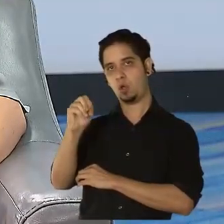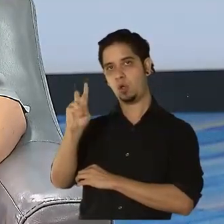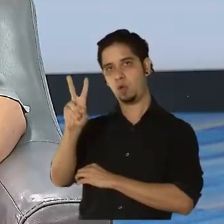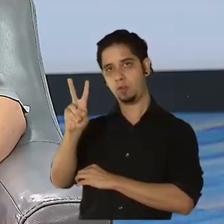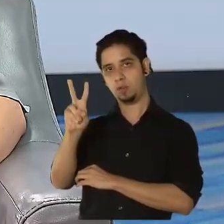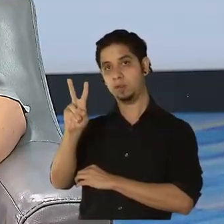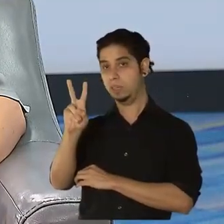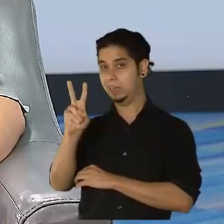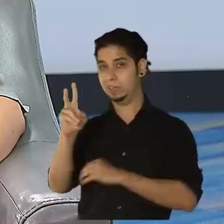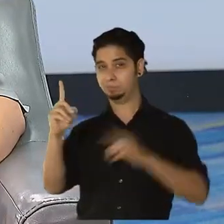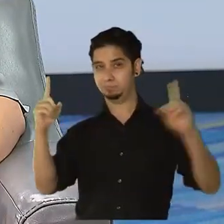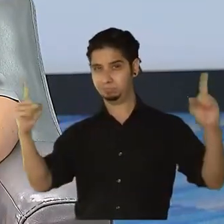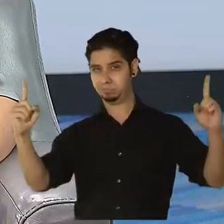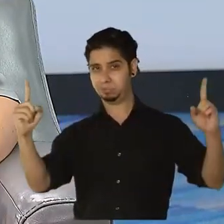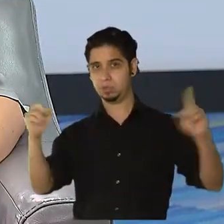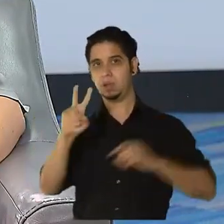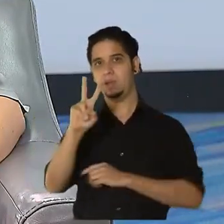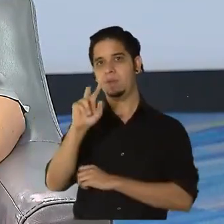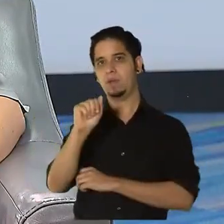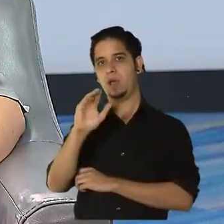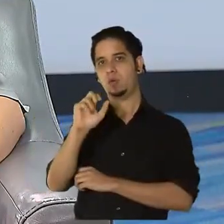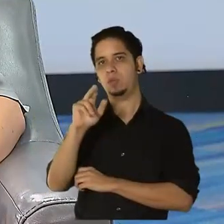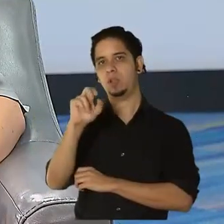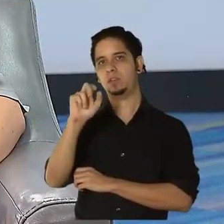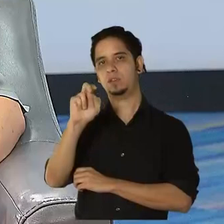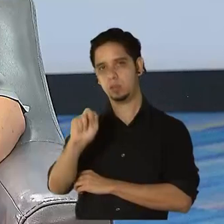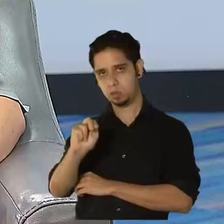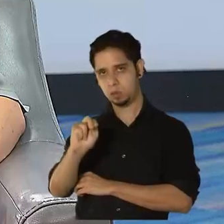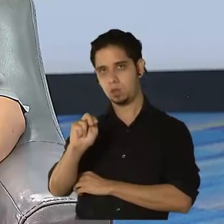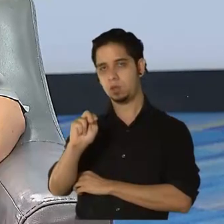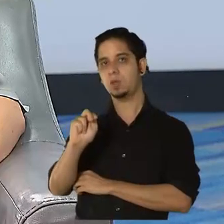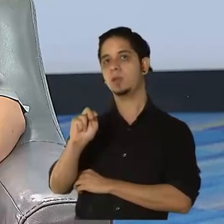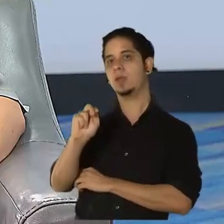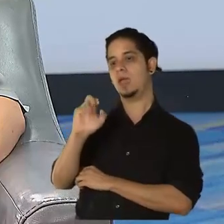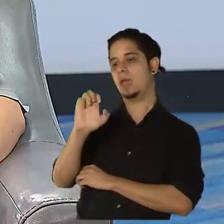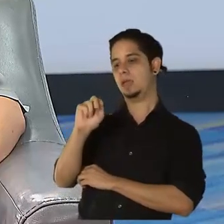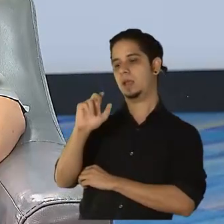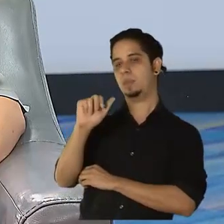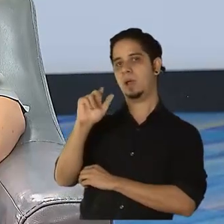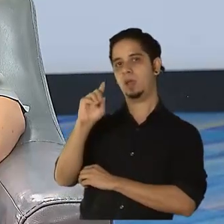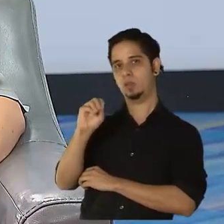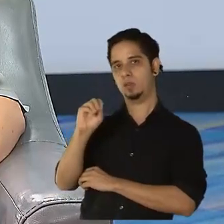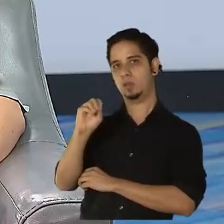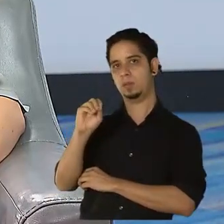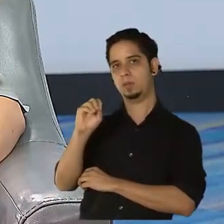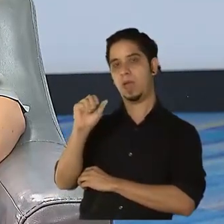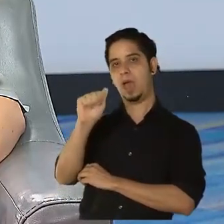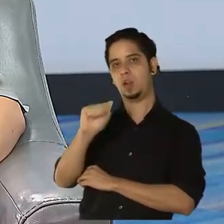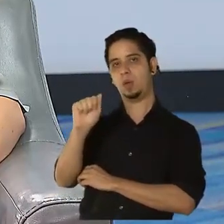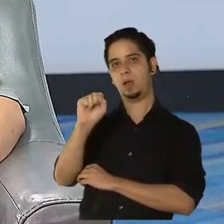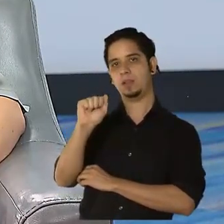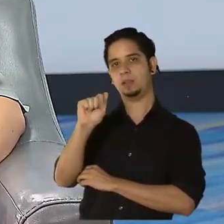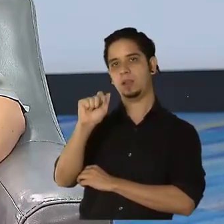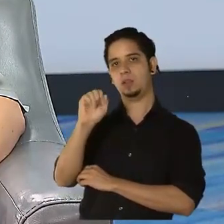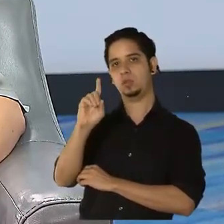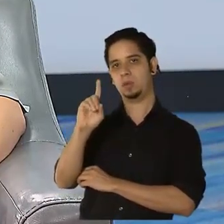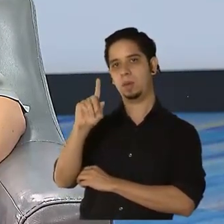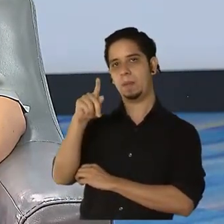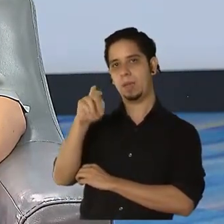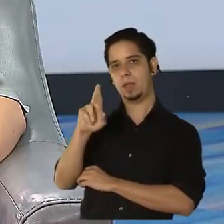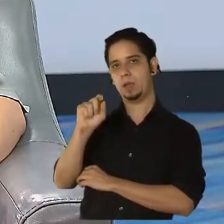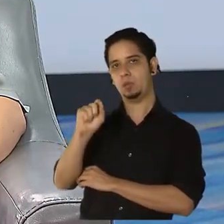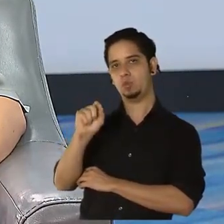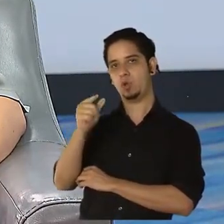Es bastante largo. Vacunación COVID encamados arroba salud punto pr punto gov. Ahí